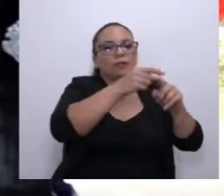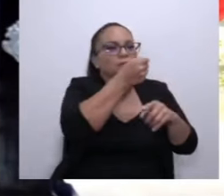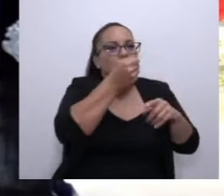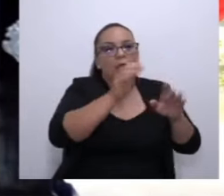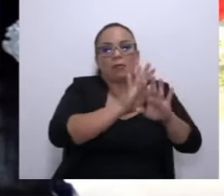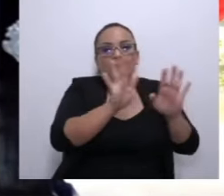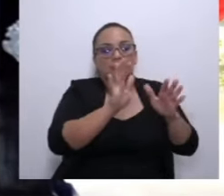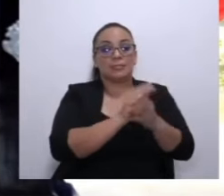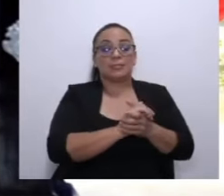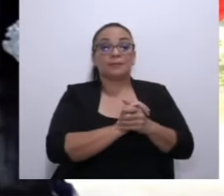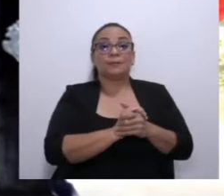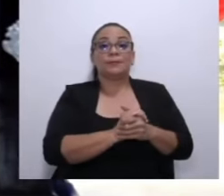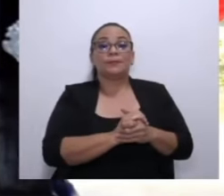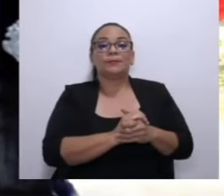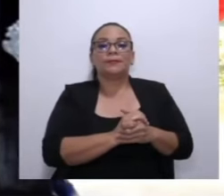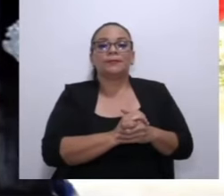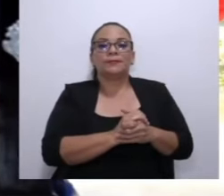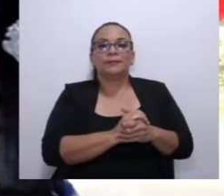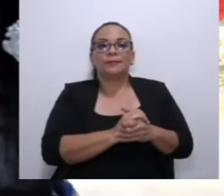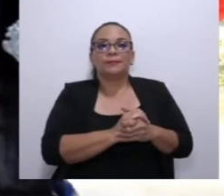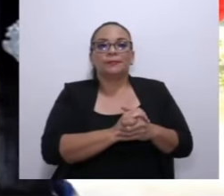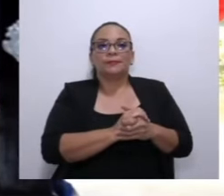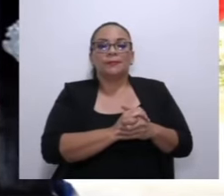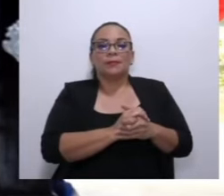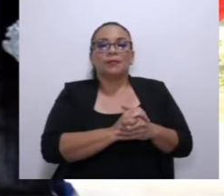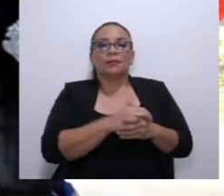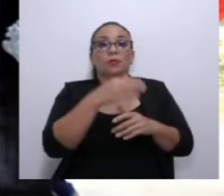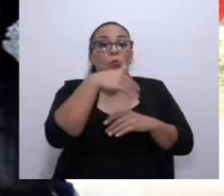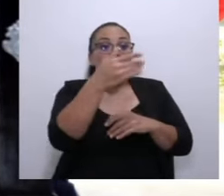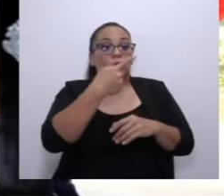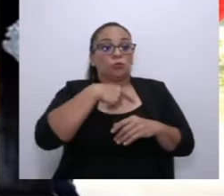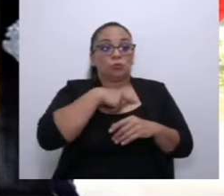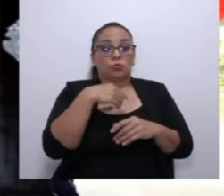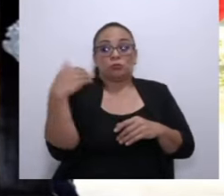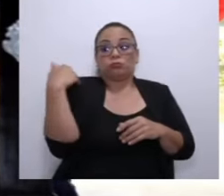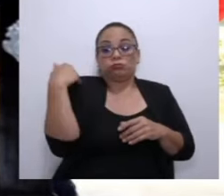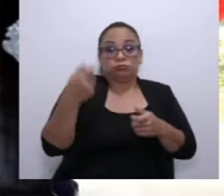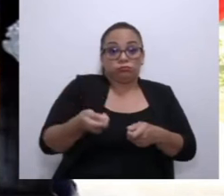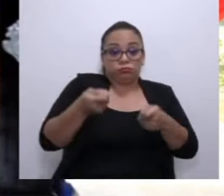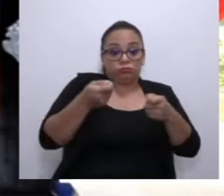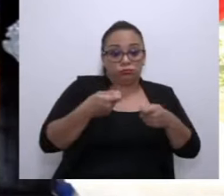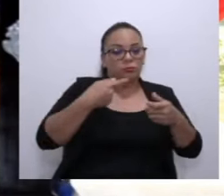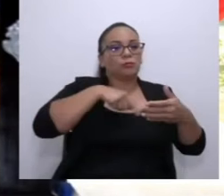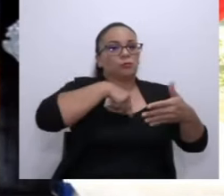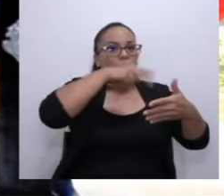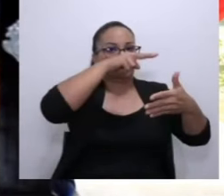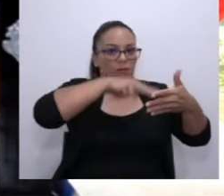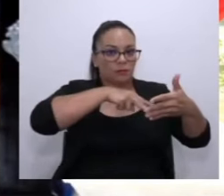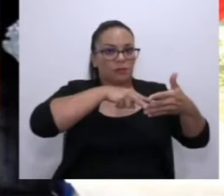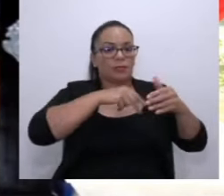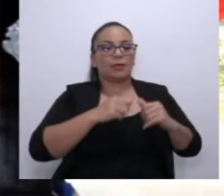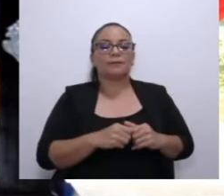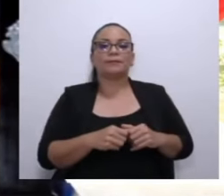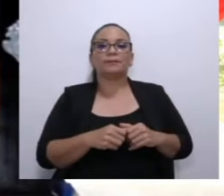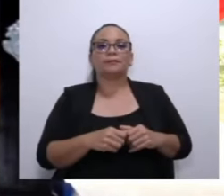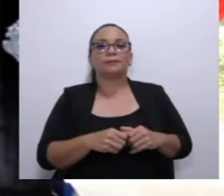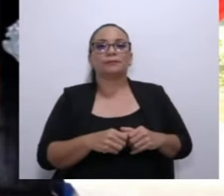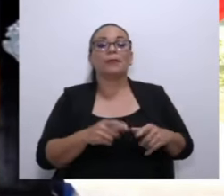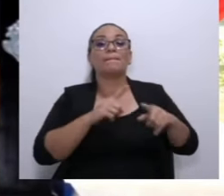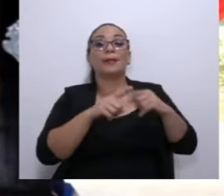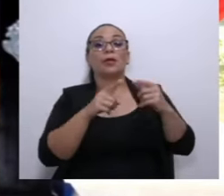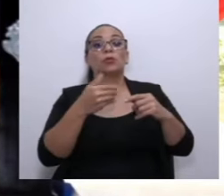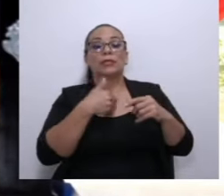una vez que seamos notificados vamos a revisarlo y nos ampara el derecho legal